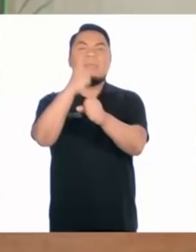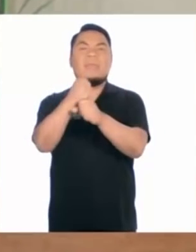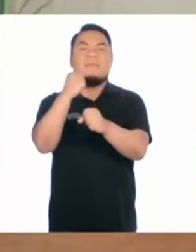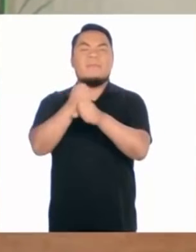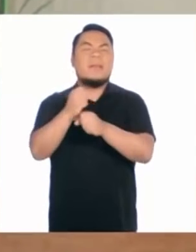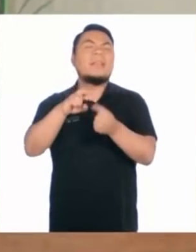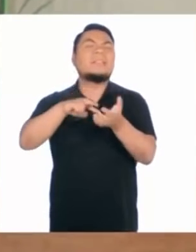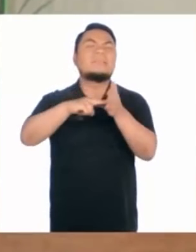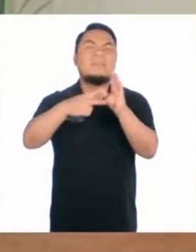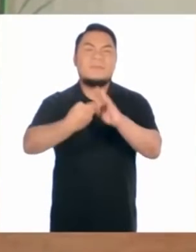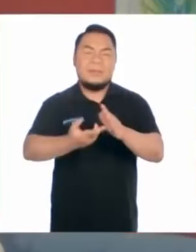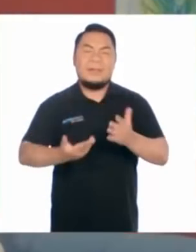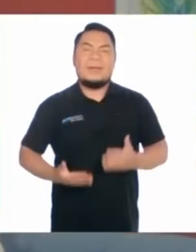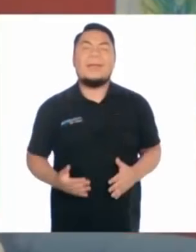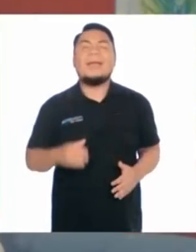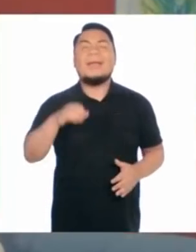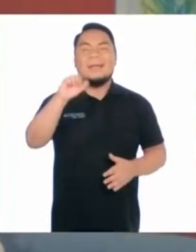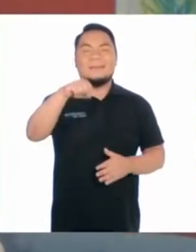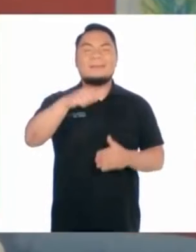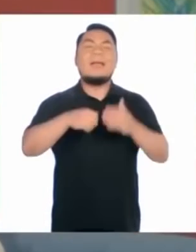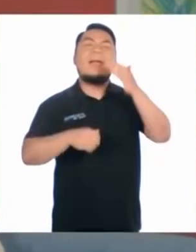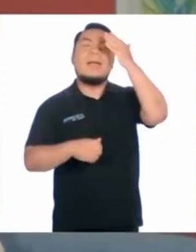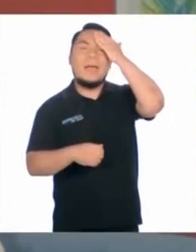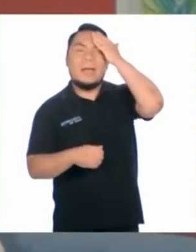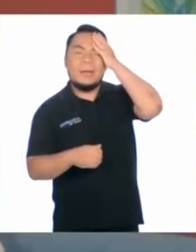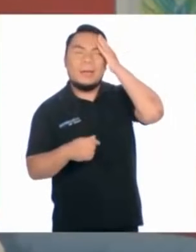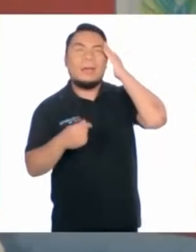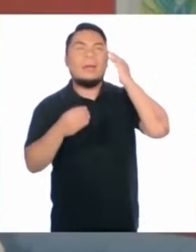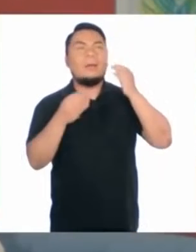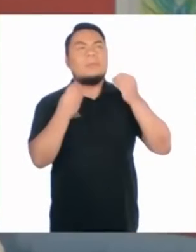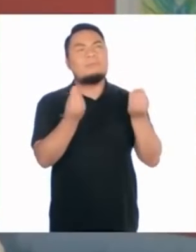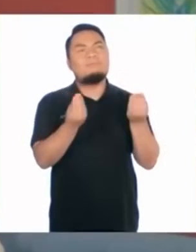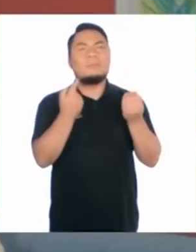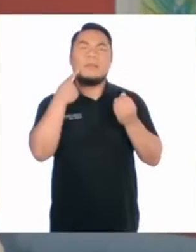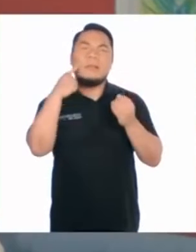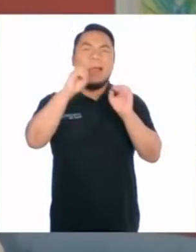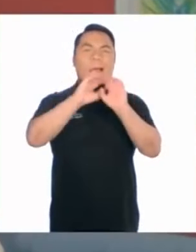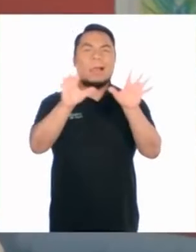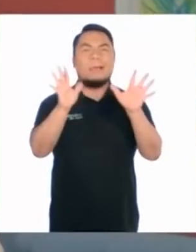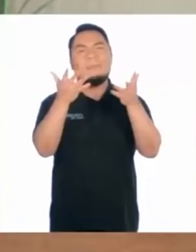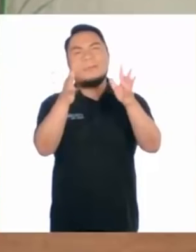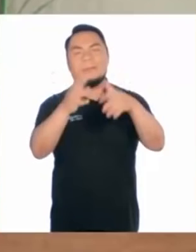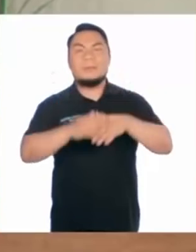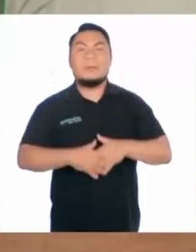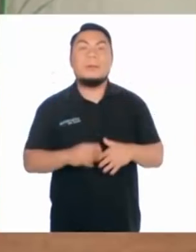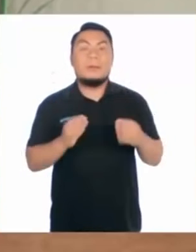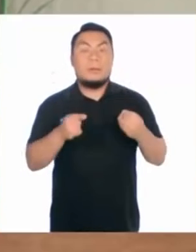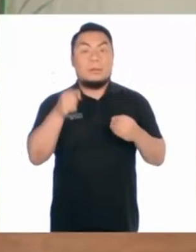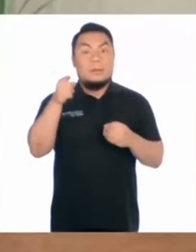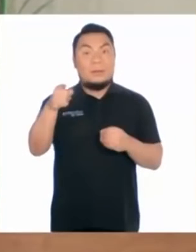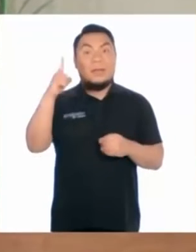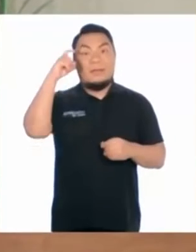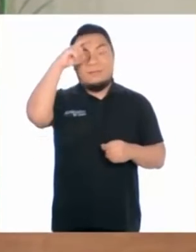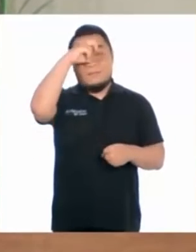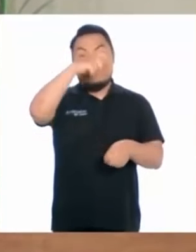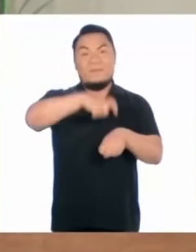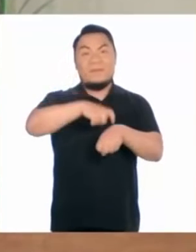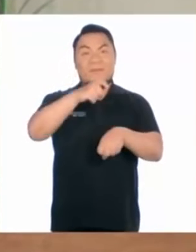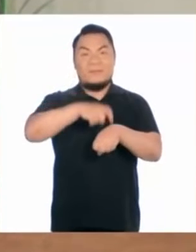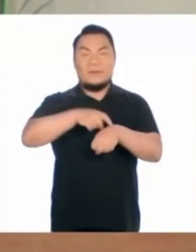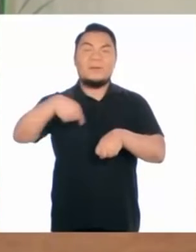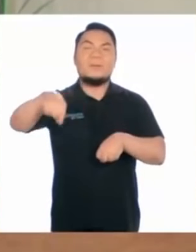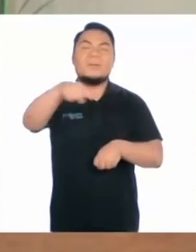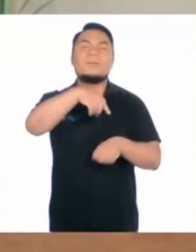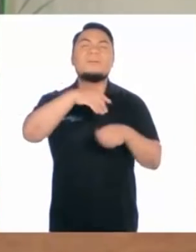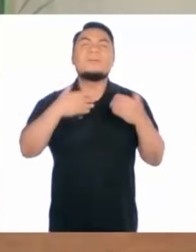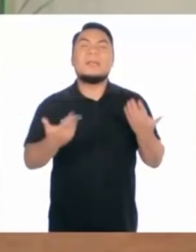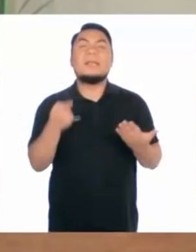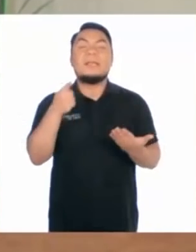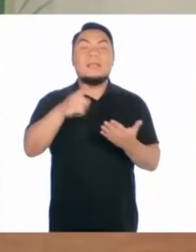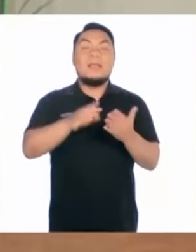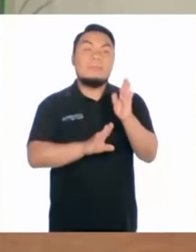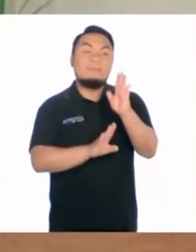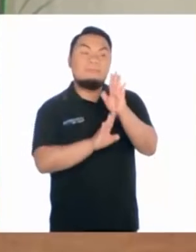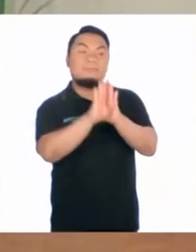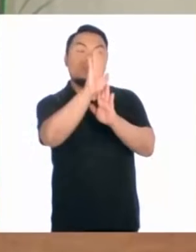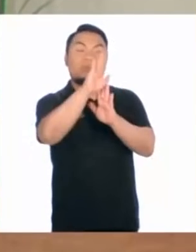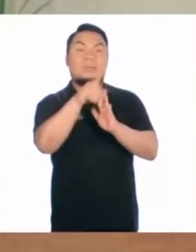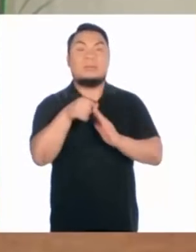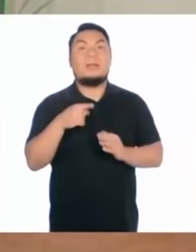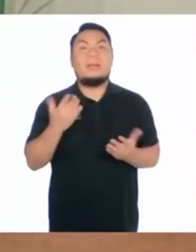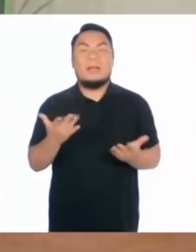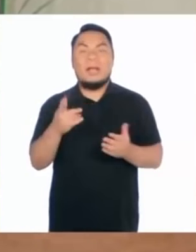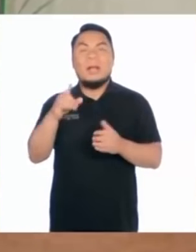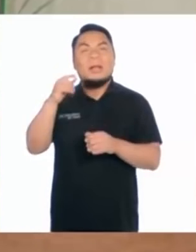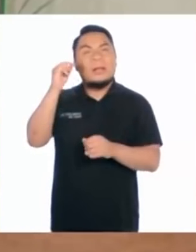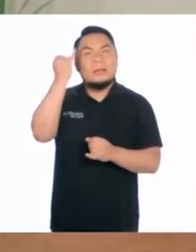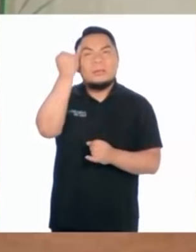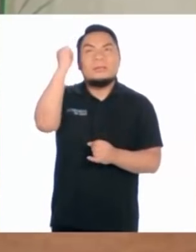emprendimiento, ¿no crees? Pues sí, porque no es que lo tenga muy claro. Y es que a pesar de los momentos difíciles que estamos viviendo, el